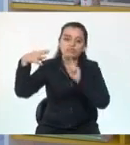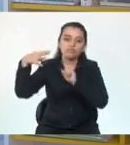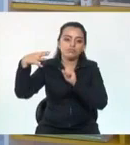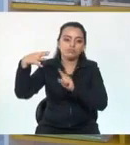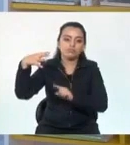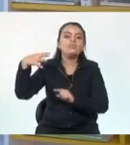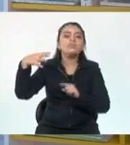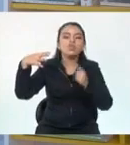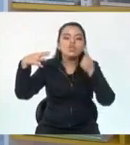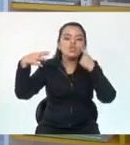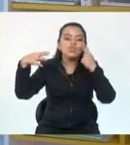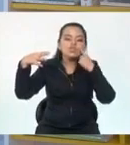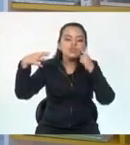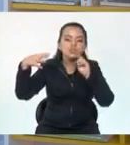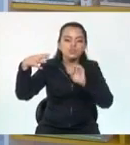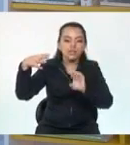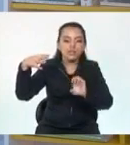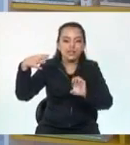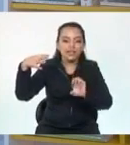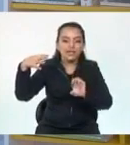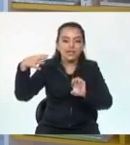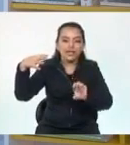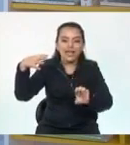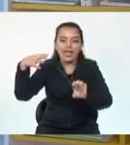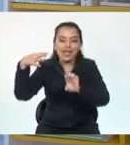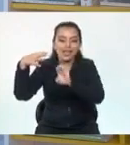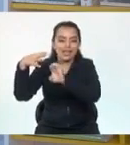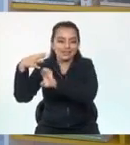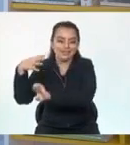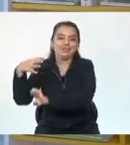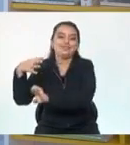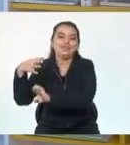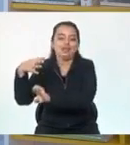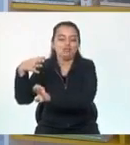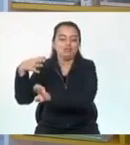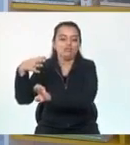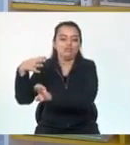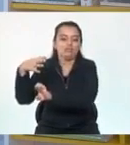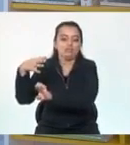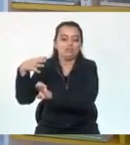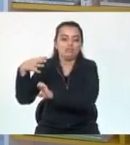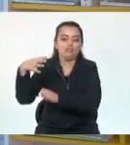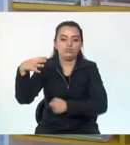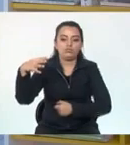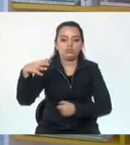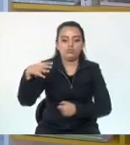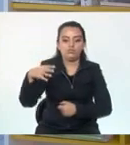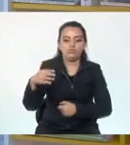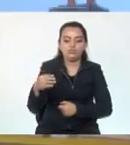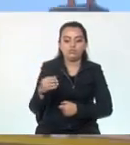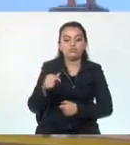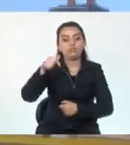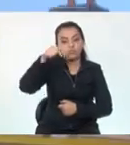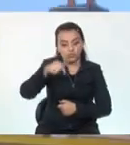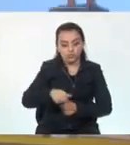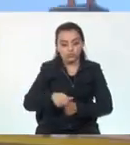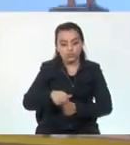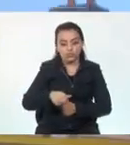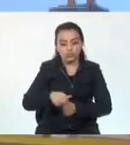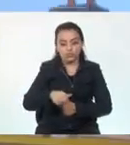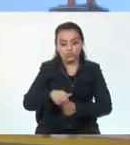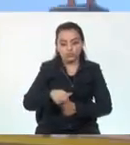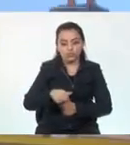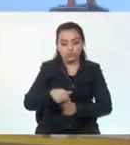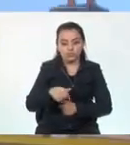por la posición en la que yo me encuentro, la salida del sol es a mi este. Por lo tanto, yo